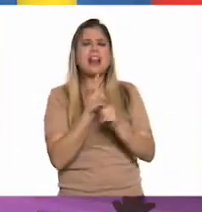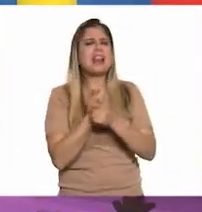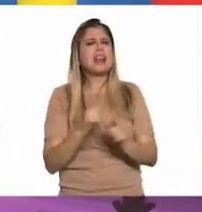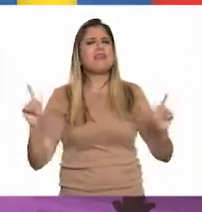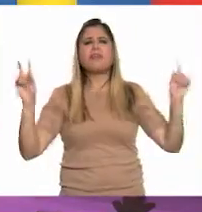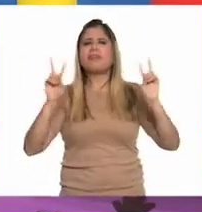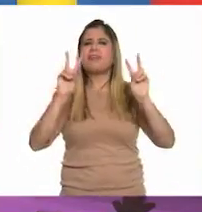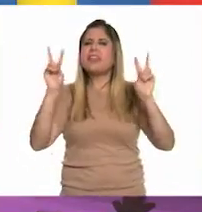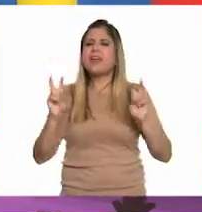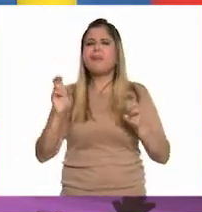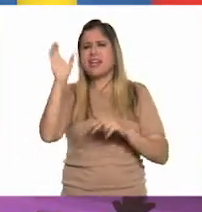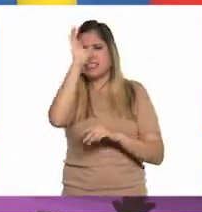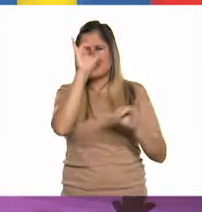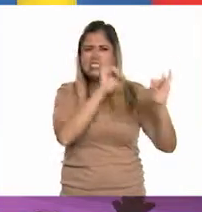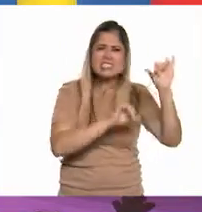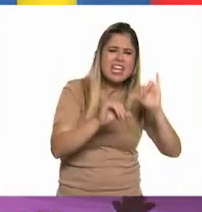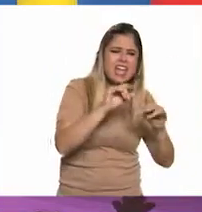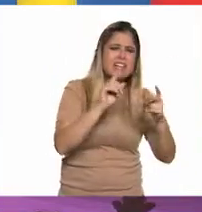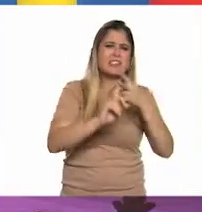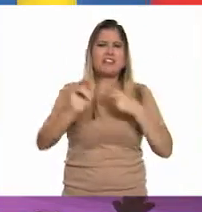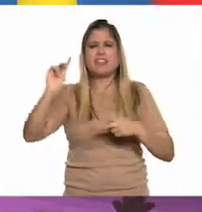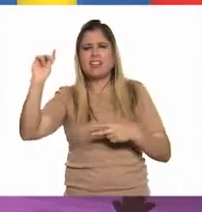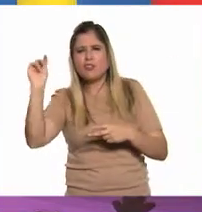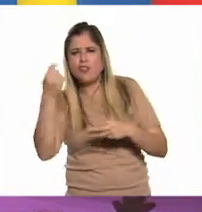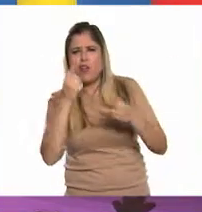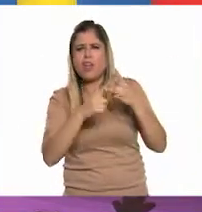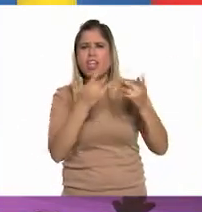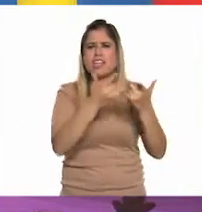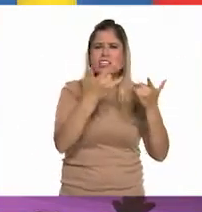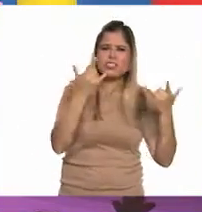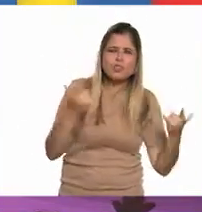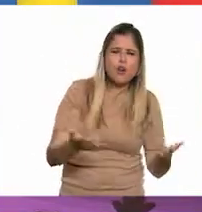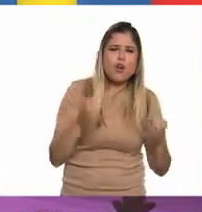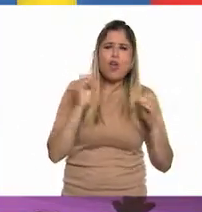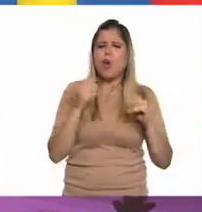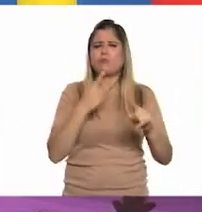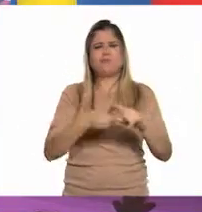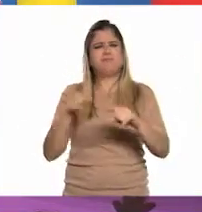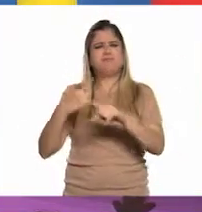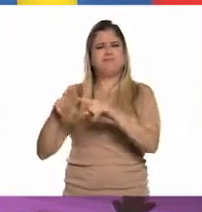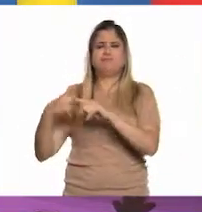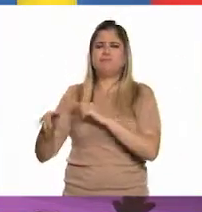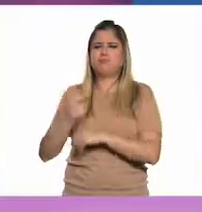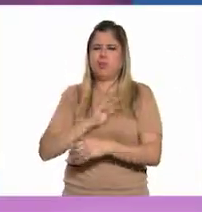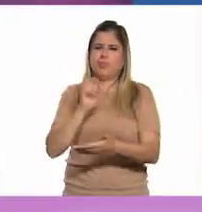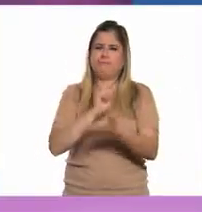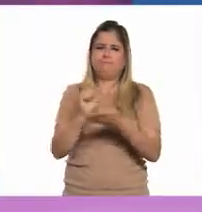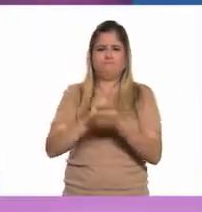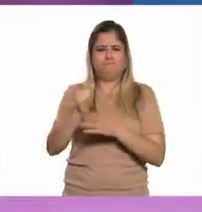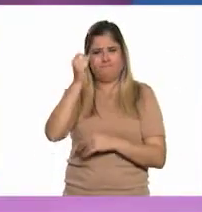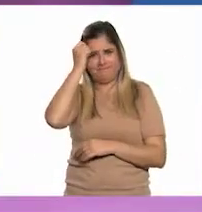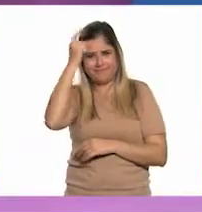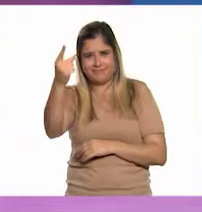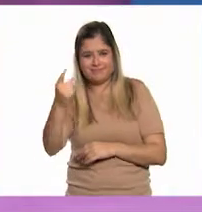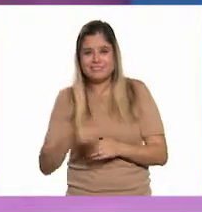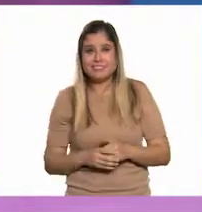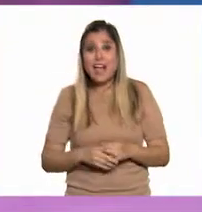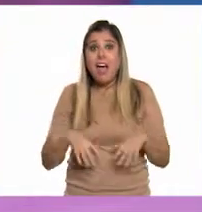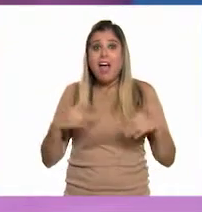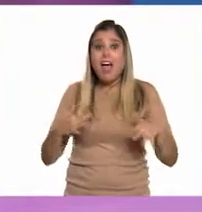sido abordado por la ciencia, la tecnología, la historia o cualquier disciplina académica. De cualquiera. ¡Ay, qué bueno!